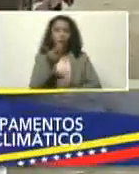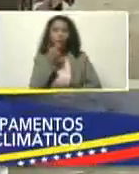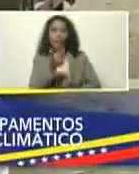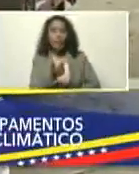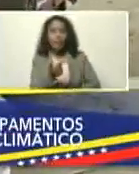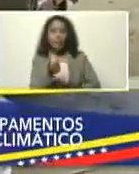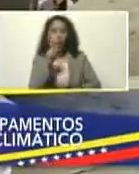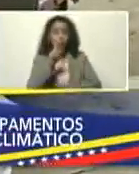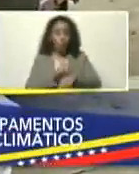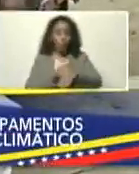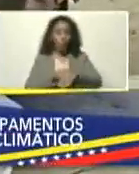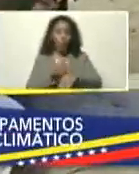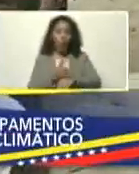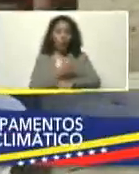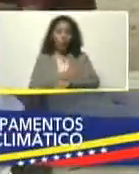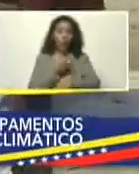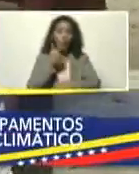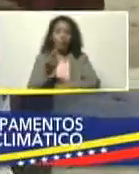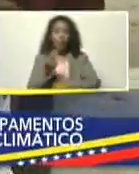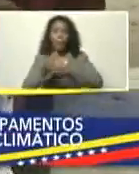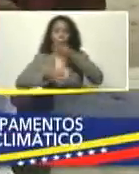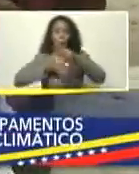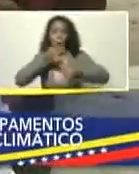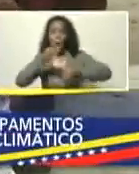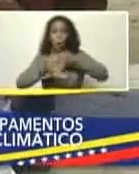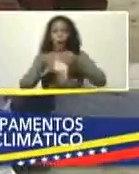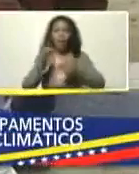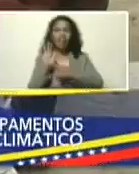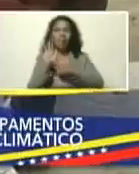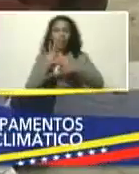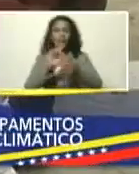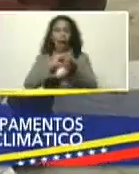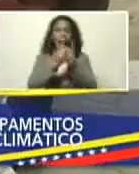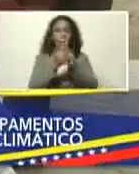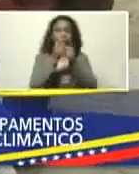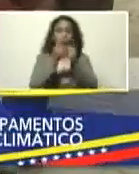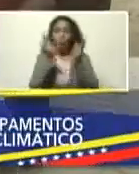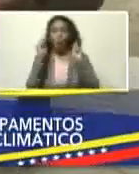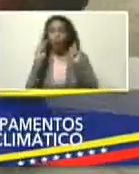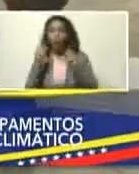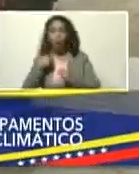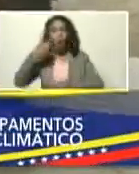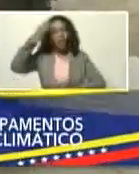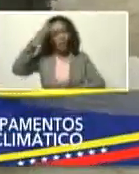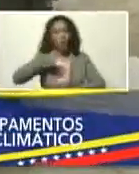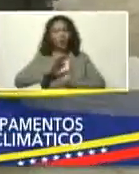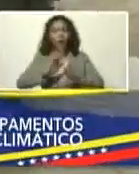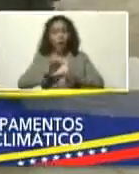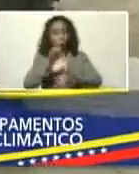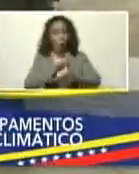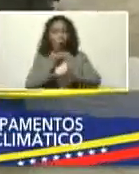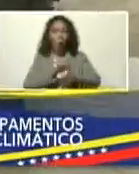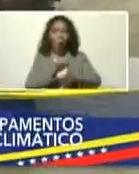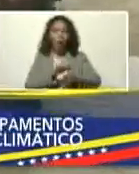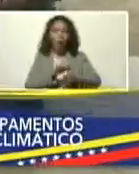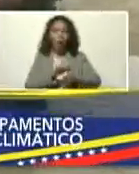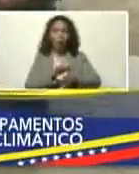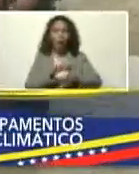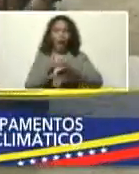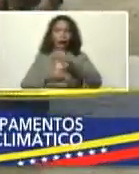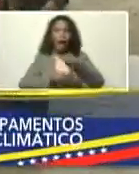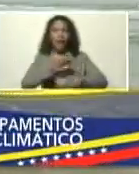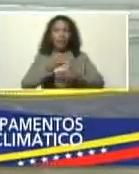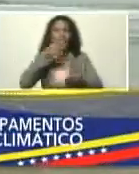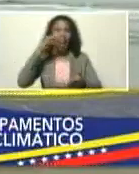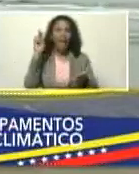hace unos minutos, de lo que representa, el cambio climático, yo creo que, es hora ya, de darle, la